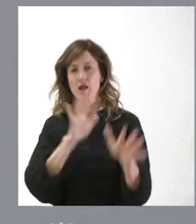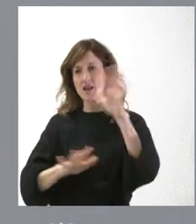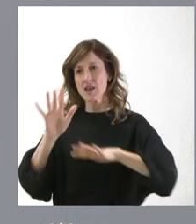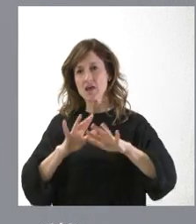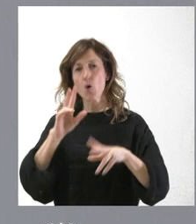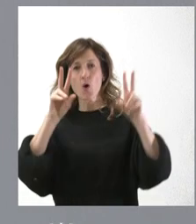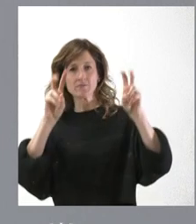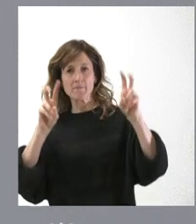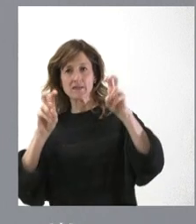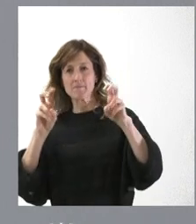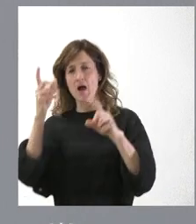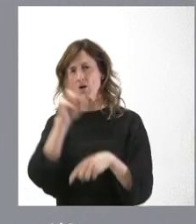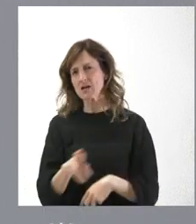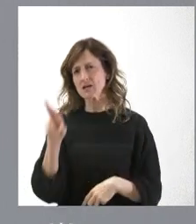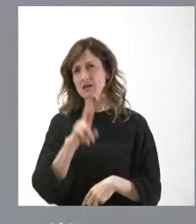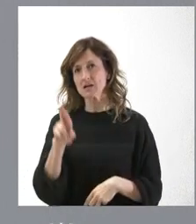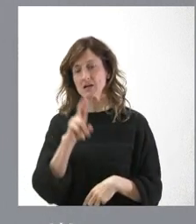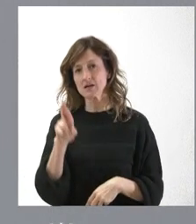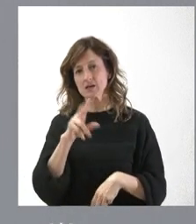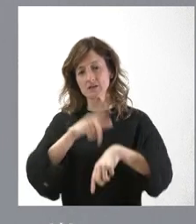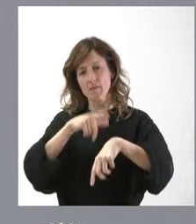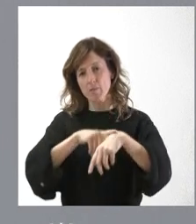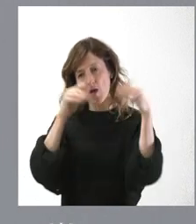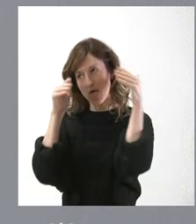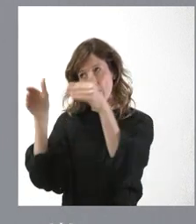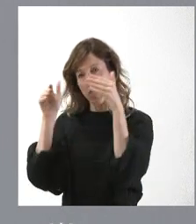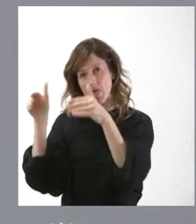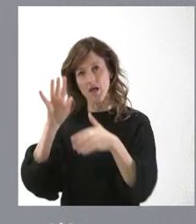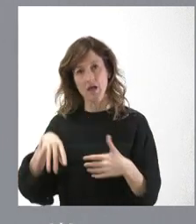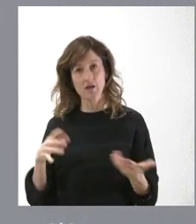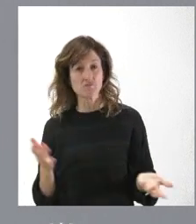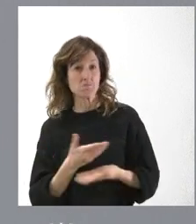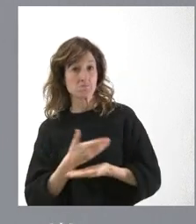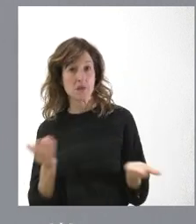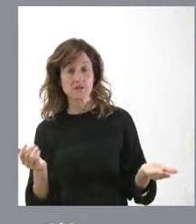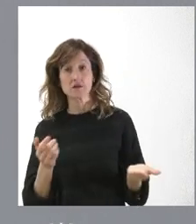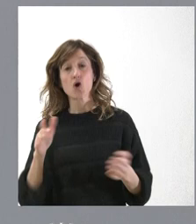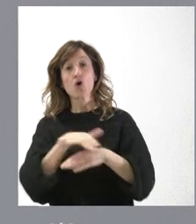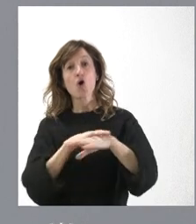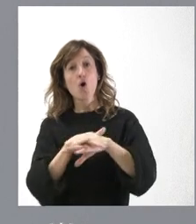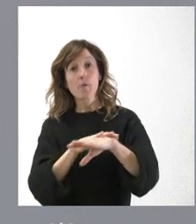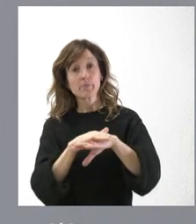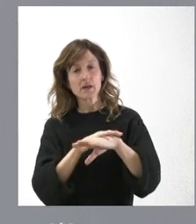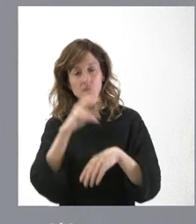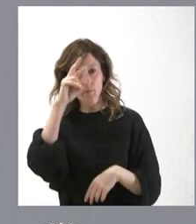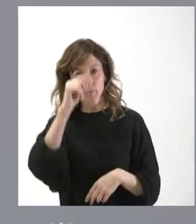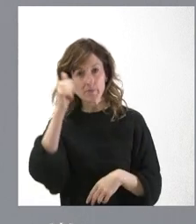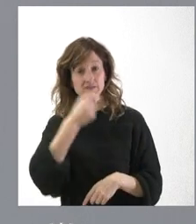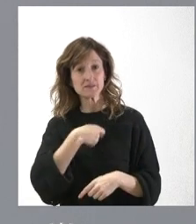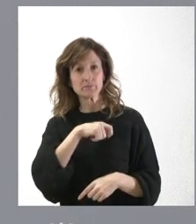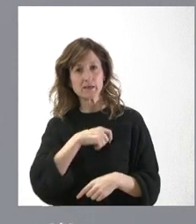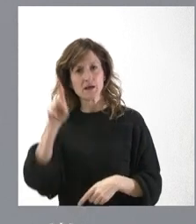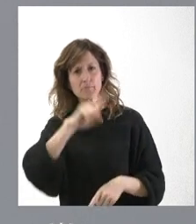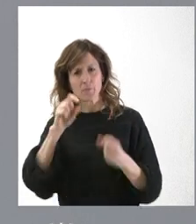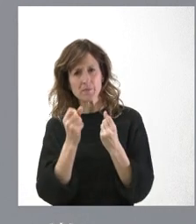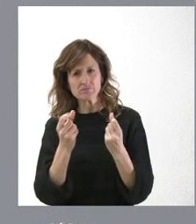único tema, que es el que ocupa el 100% del tiempo del Gobierno, porque el Gobierno tendría que empezar a preocuparse de que en España hay más problemas,